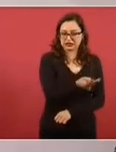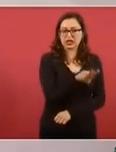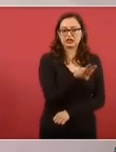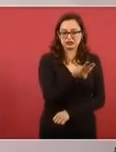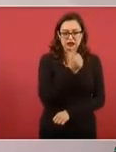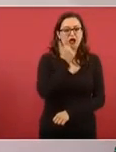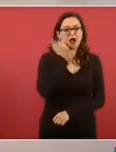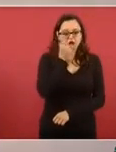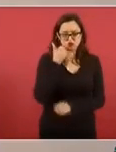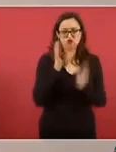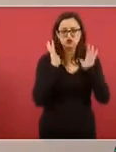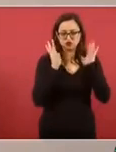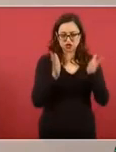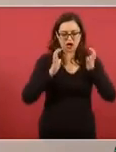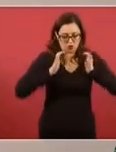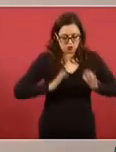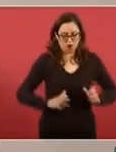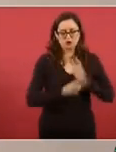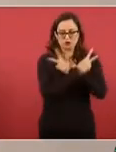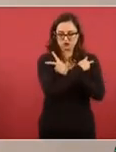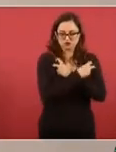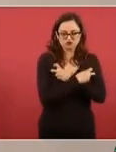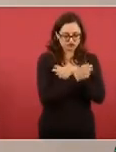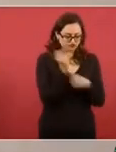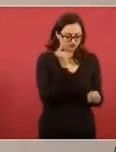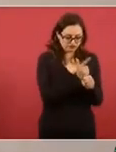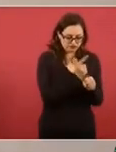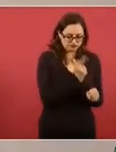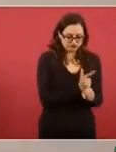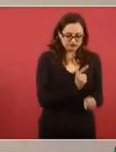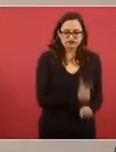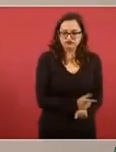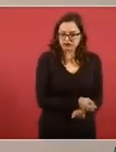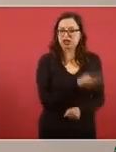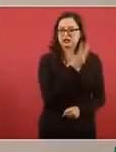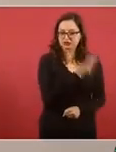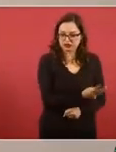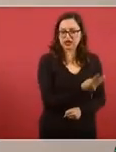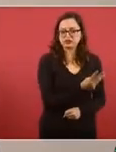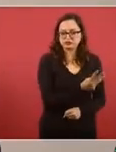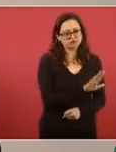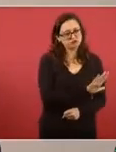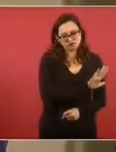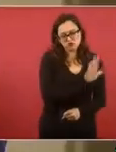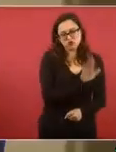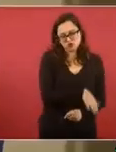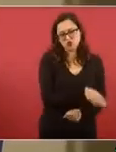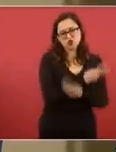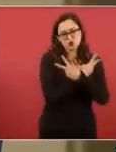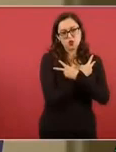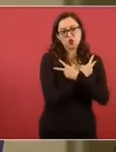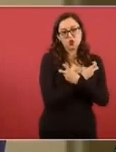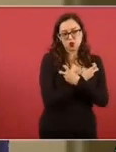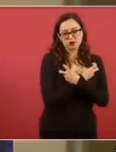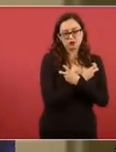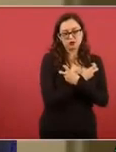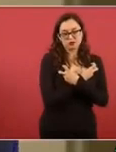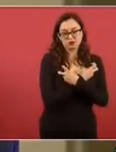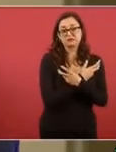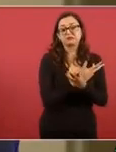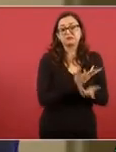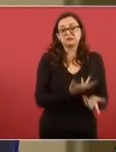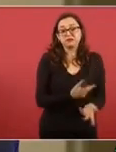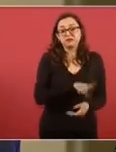el contrario, todos los testimonios de evidencias acreditan que estos fueron arteriamente ultimados y desaparecidos.